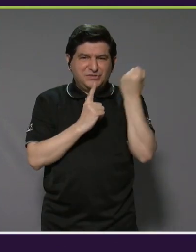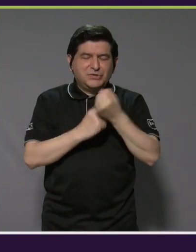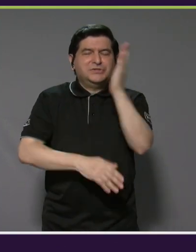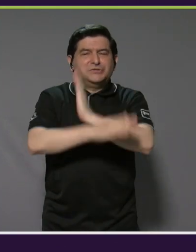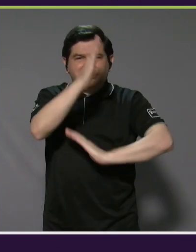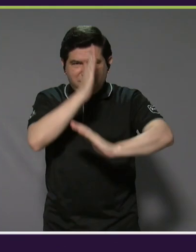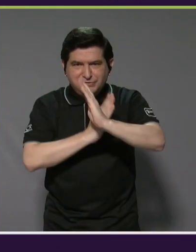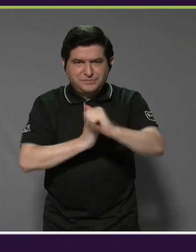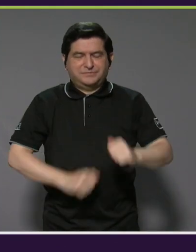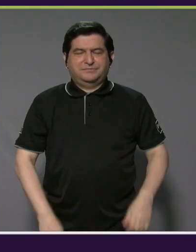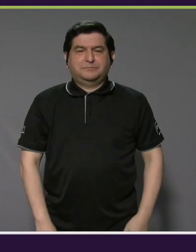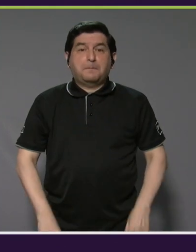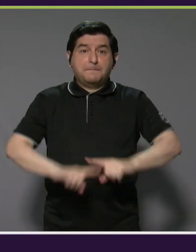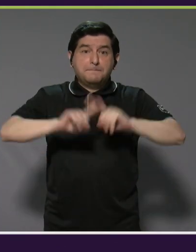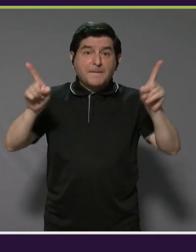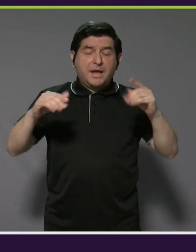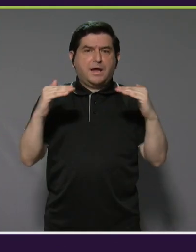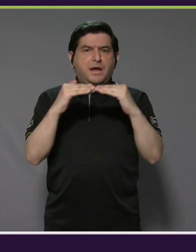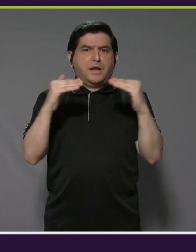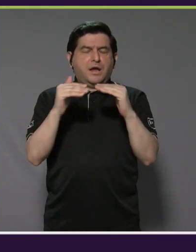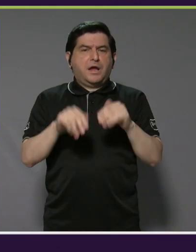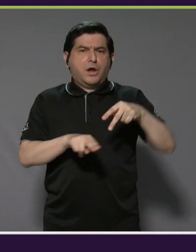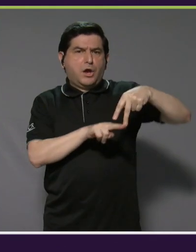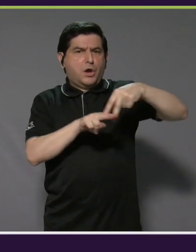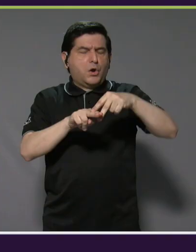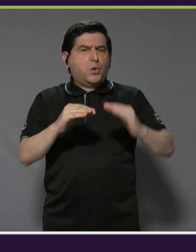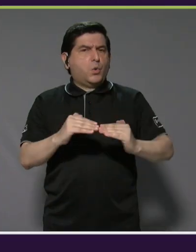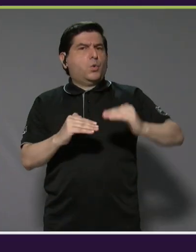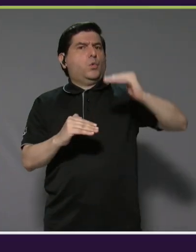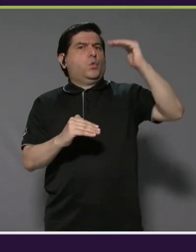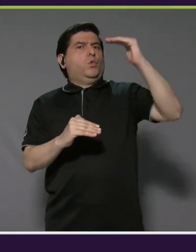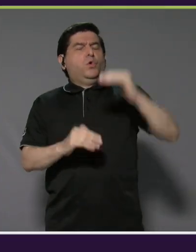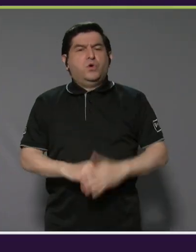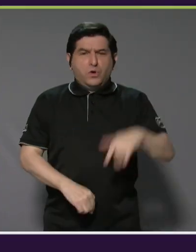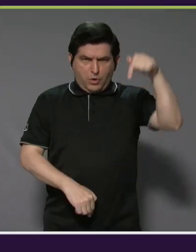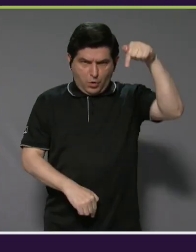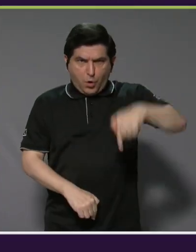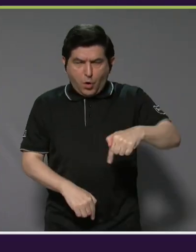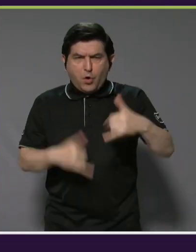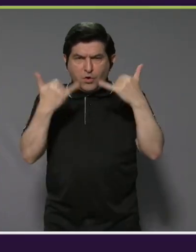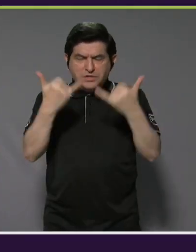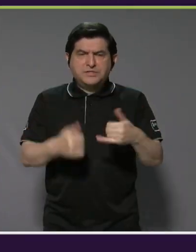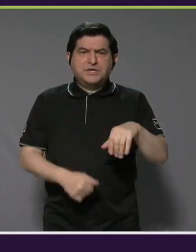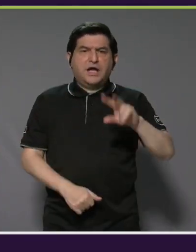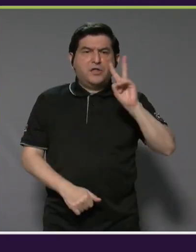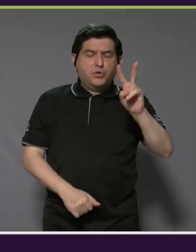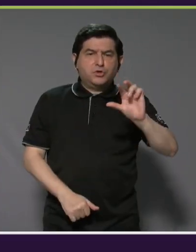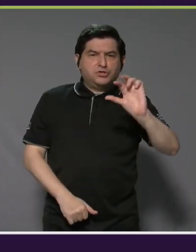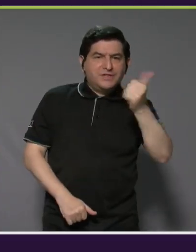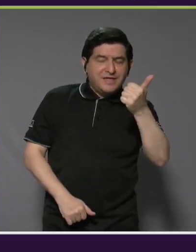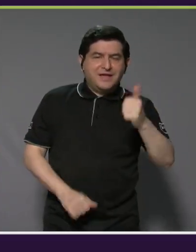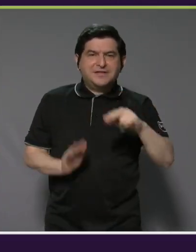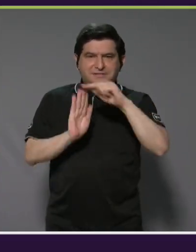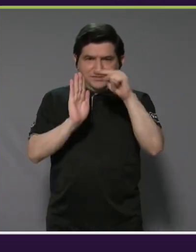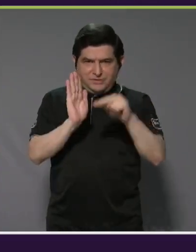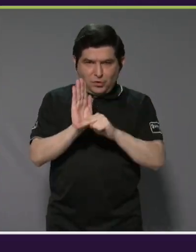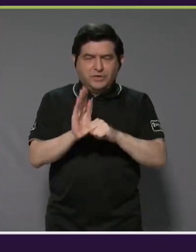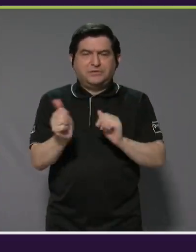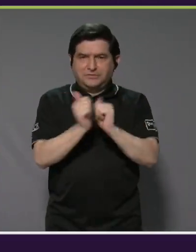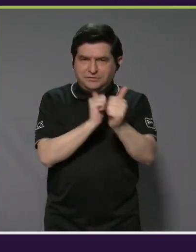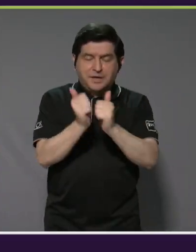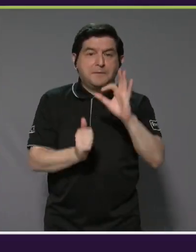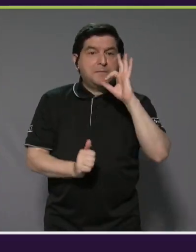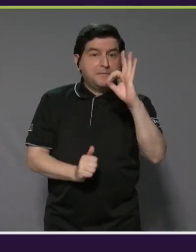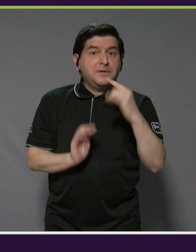discapacidad, ¿verdad? Pero el nivel de surf es muy alto. Hoy hemos tenido ya dos dieces en competencia, lo cual habla